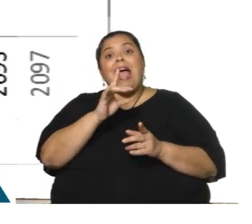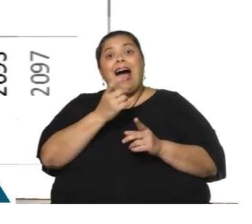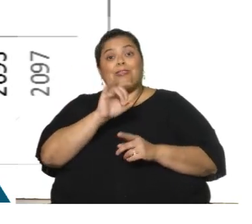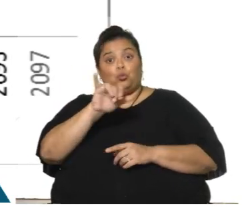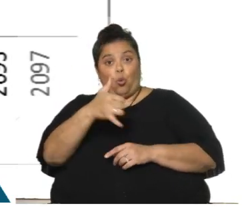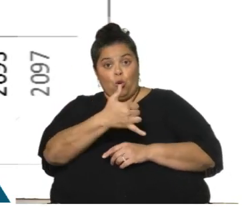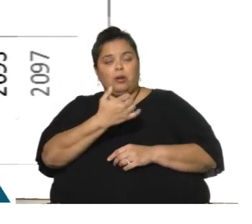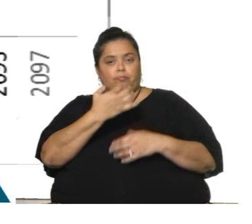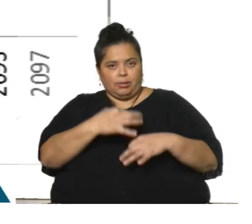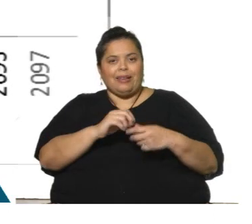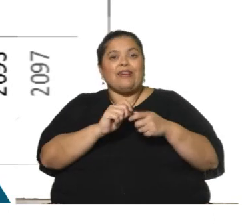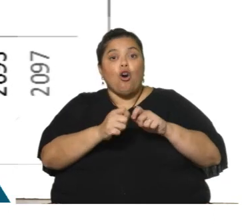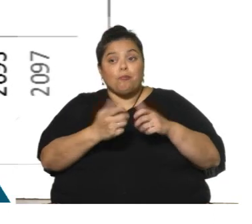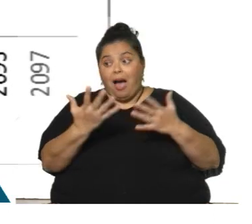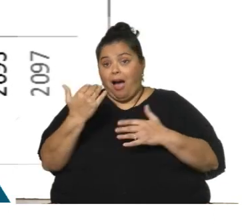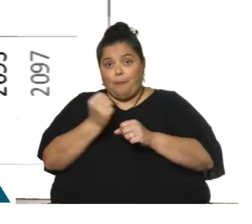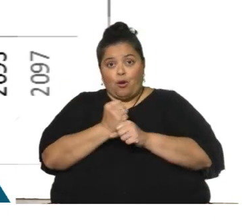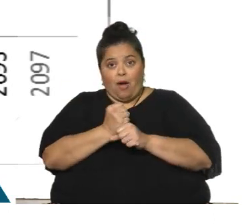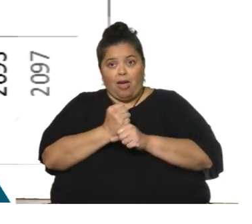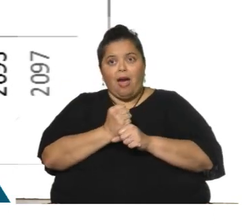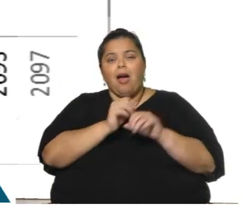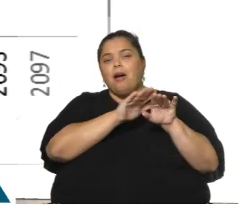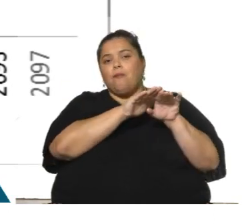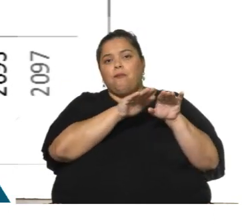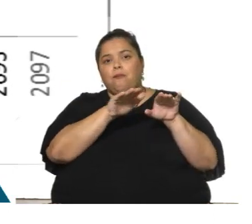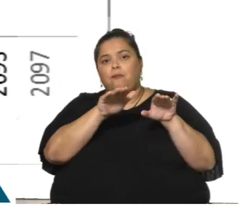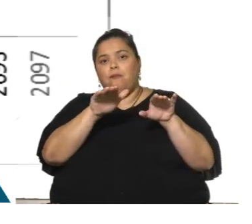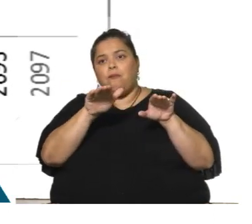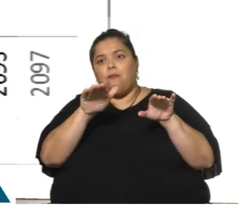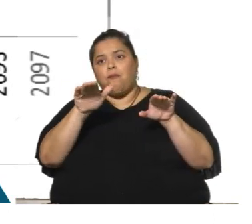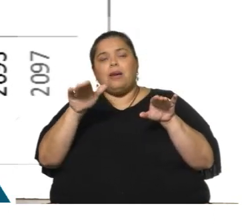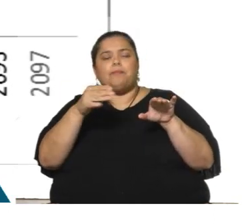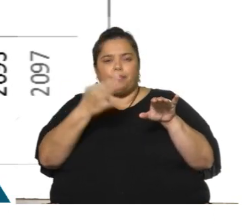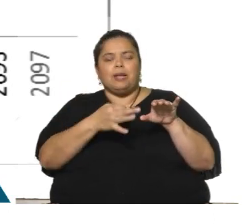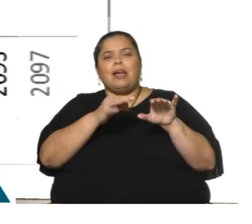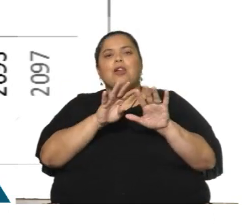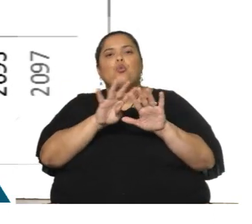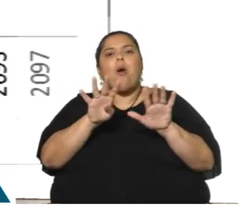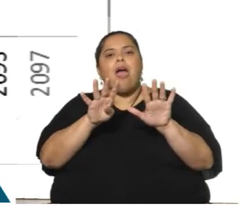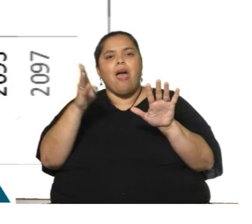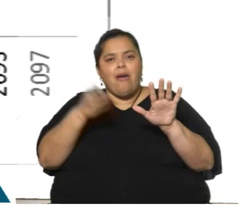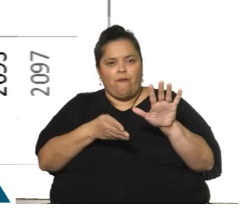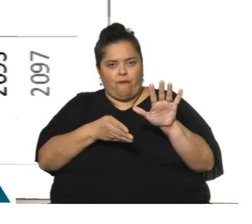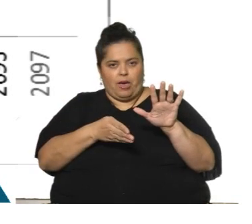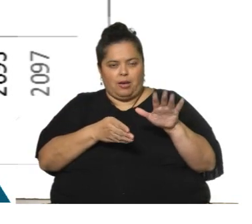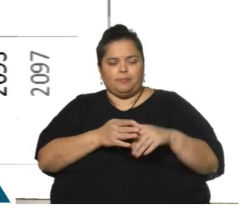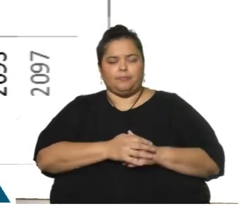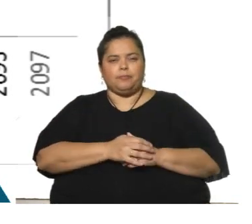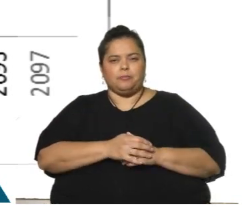casi 8 en determinado momento y después, claro, bueno, llega a 8, ¿no? Cuando,